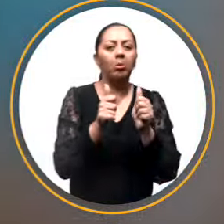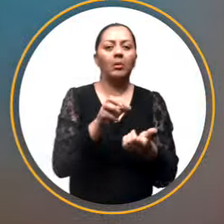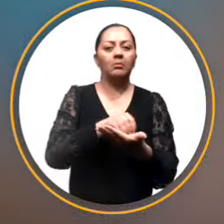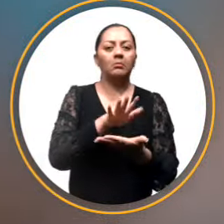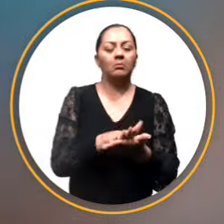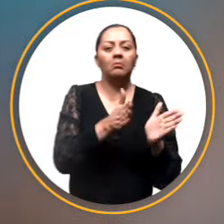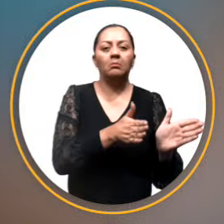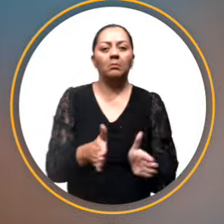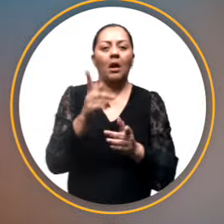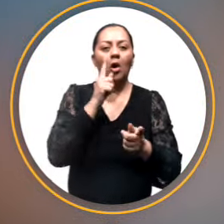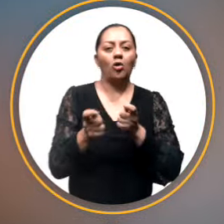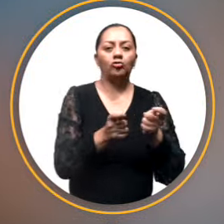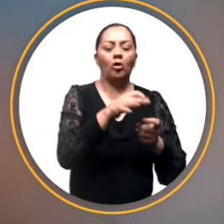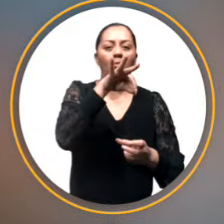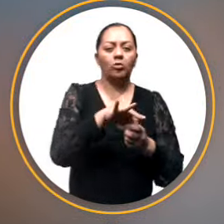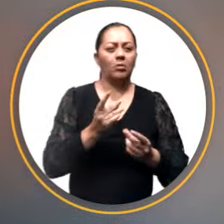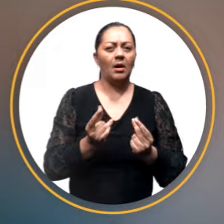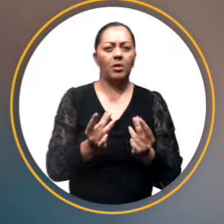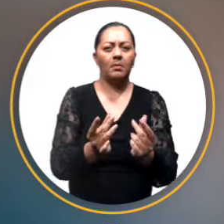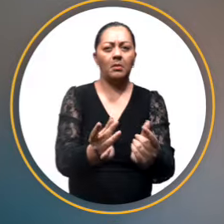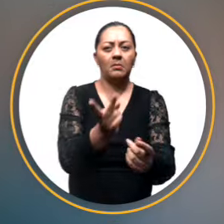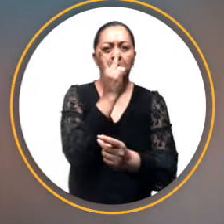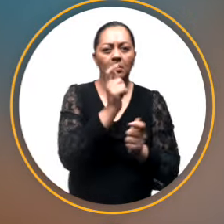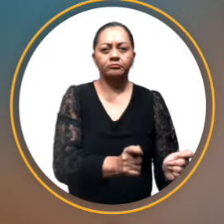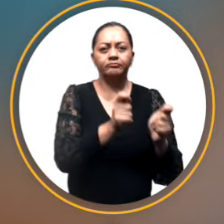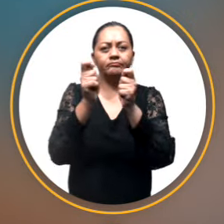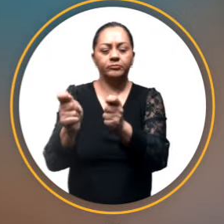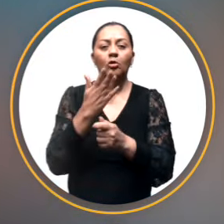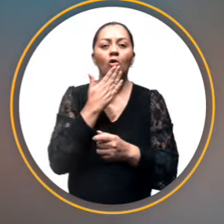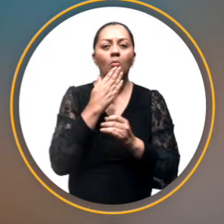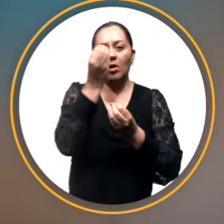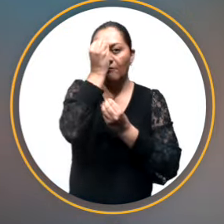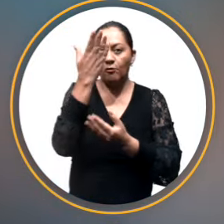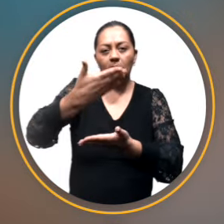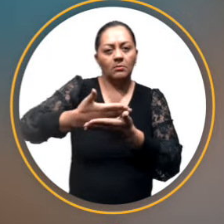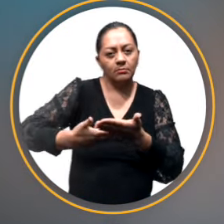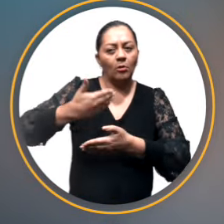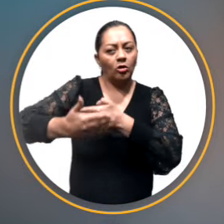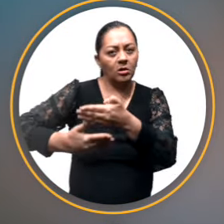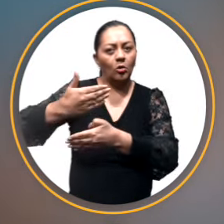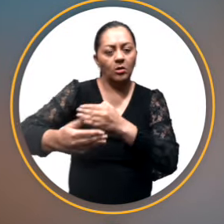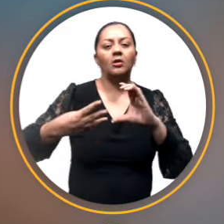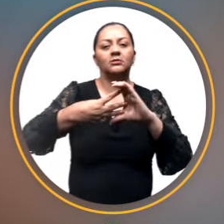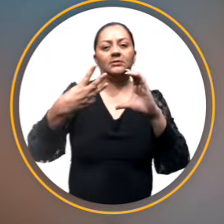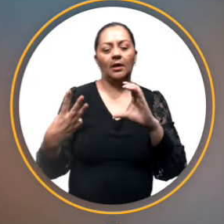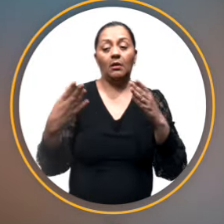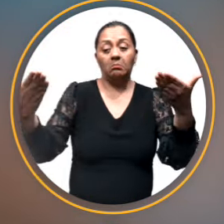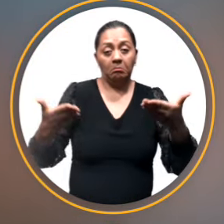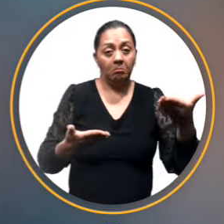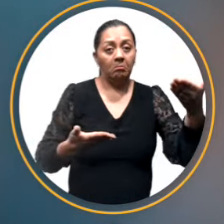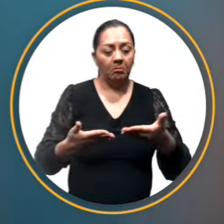y hemos aplicado un sistema de conteo rápido de votos, evidentemente entregado a través de informes continuos al Consejo Nacional